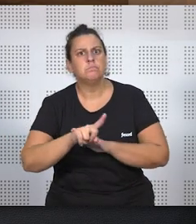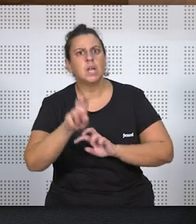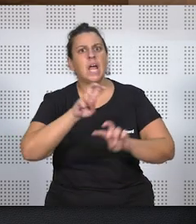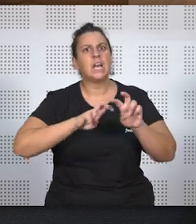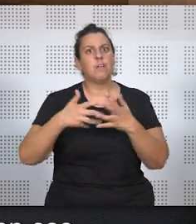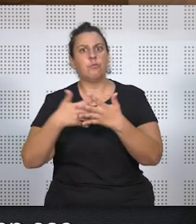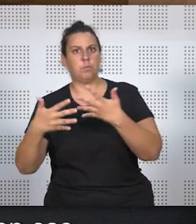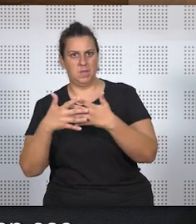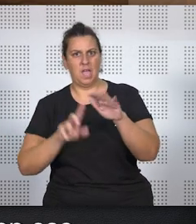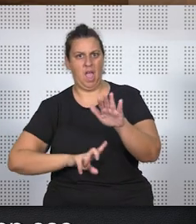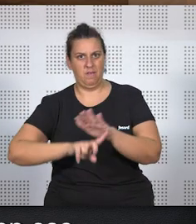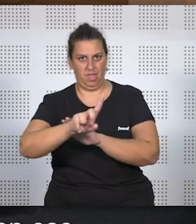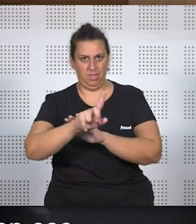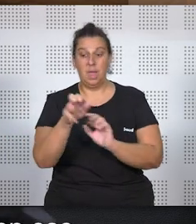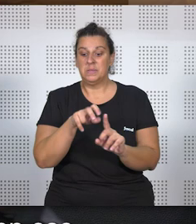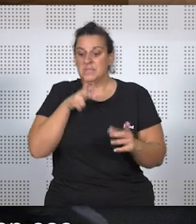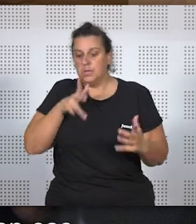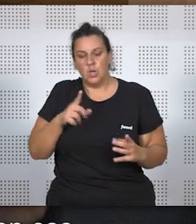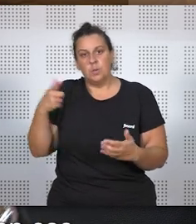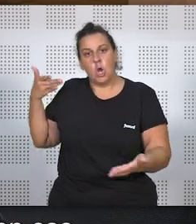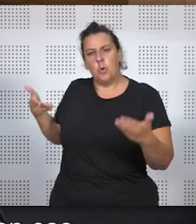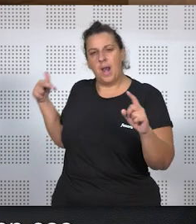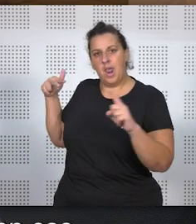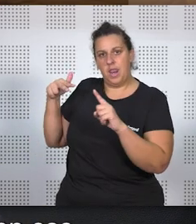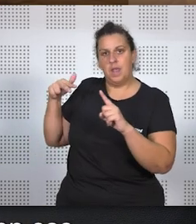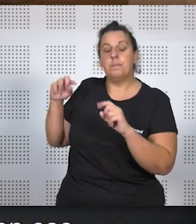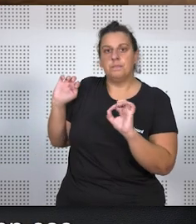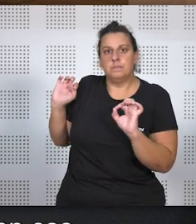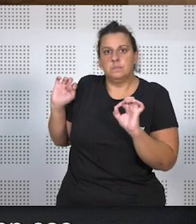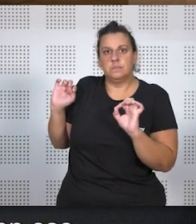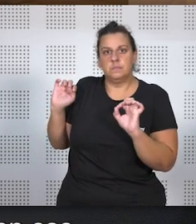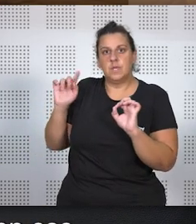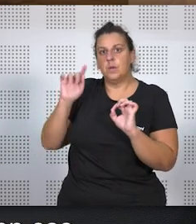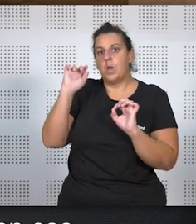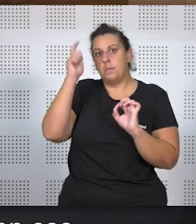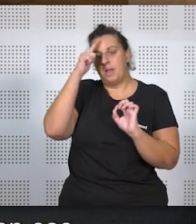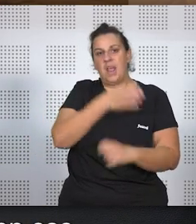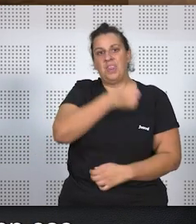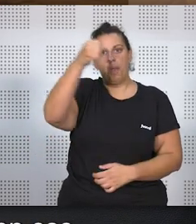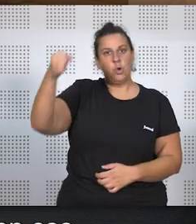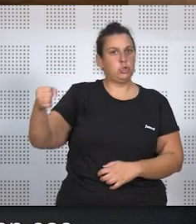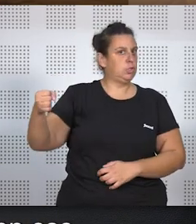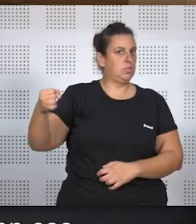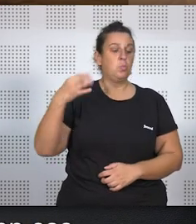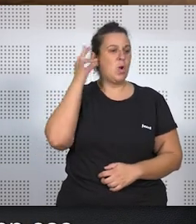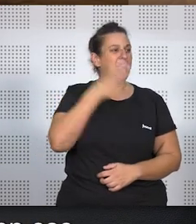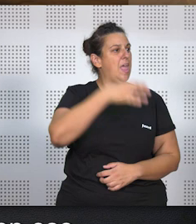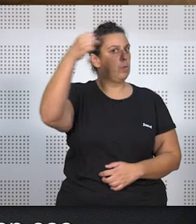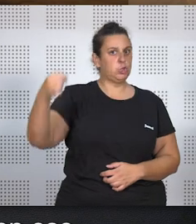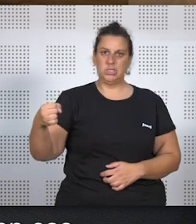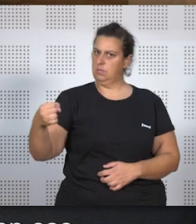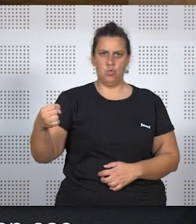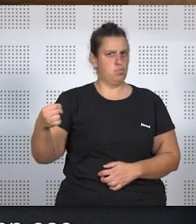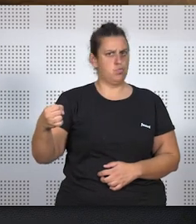esta reformica. Claro, si lo miramos desde la perspectiva actual, no, pero en ese momento desaparece la palabra depósito, ya la mujer no se